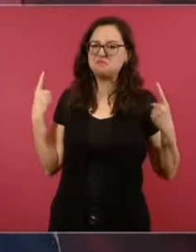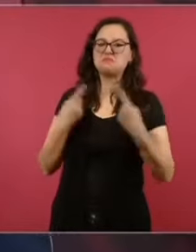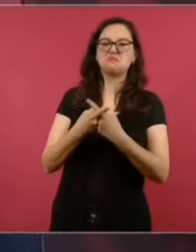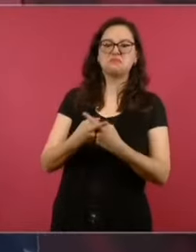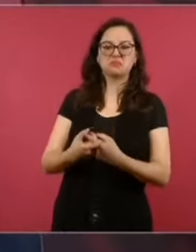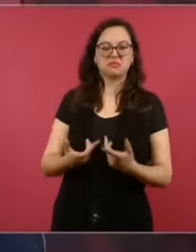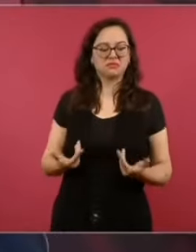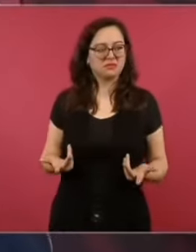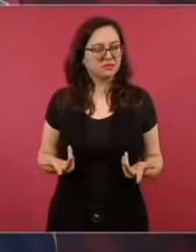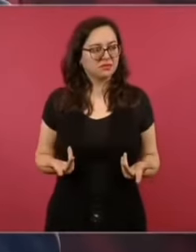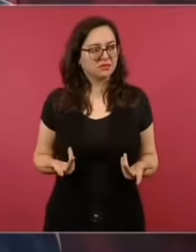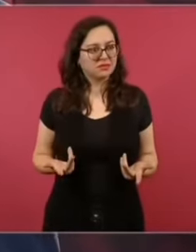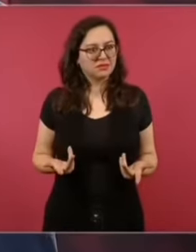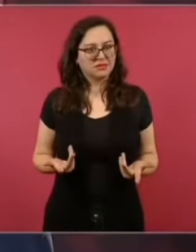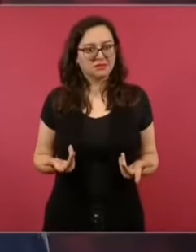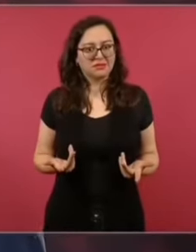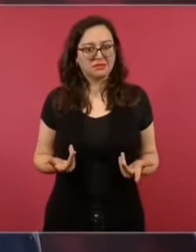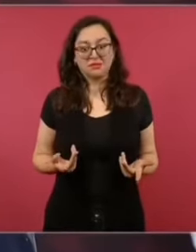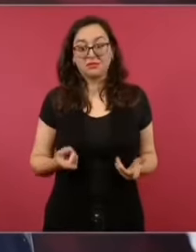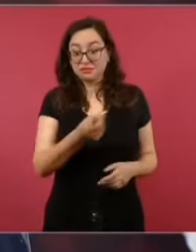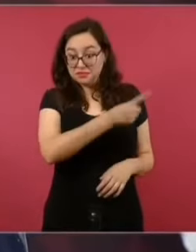el fondo de pensiones.